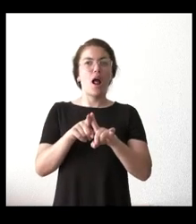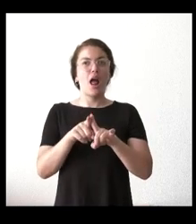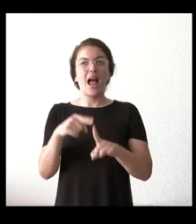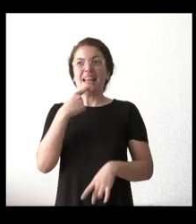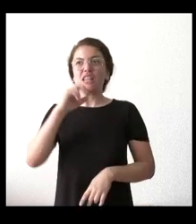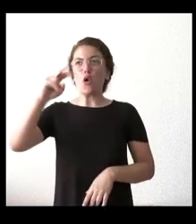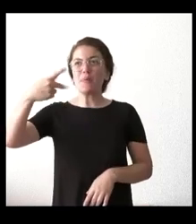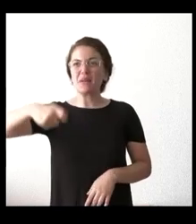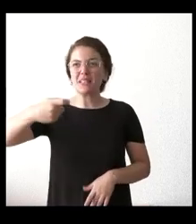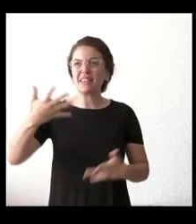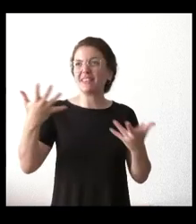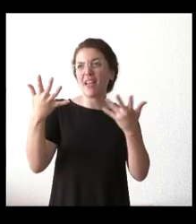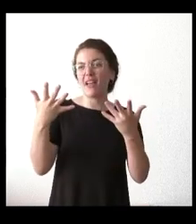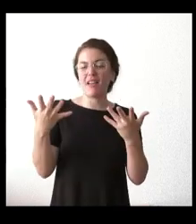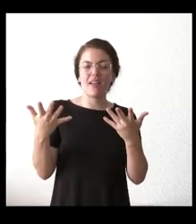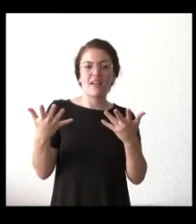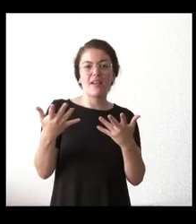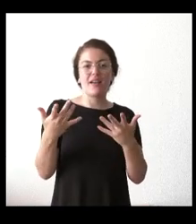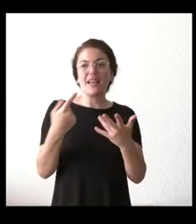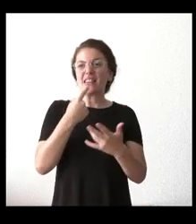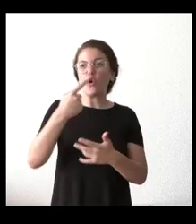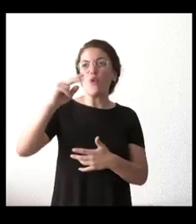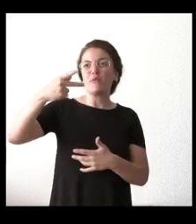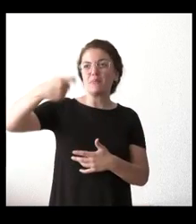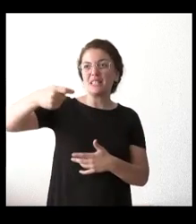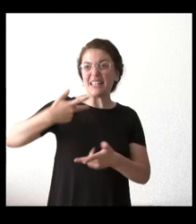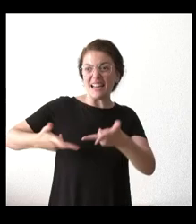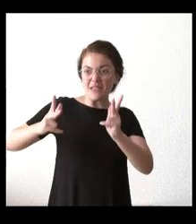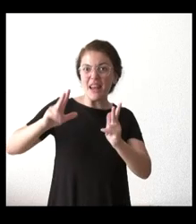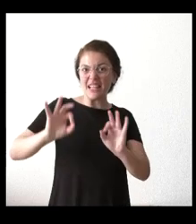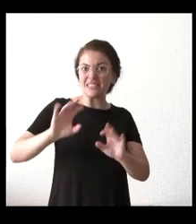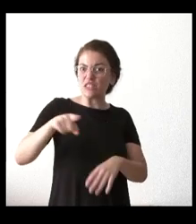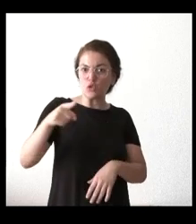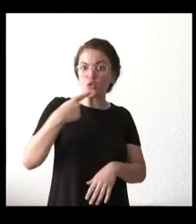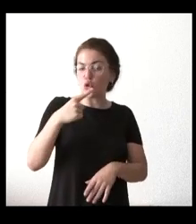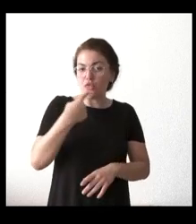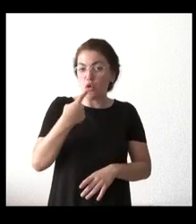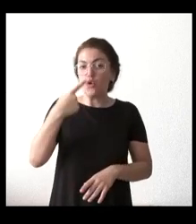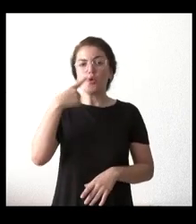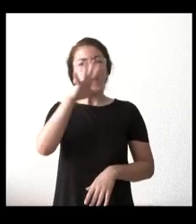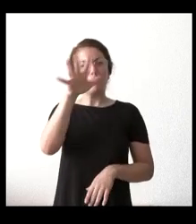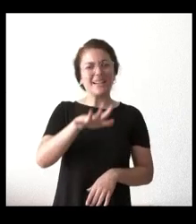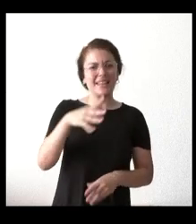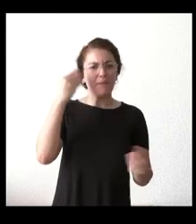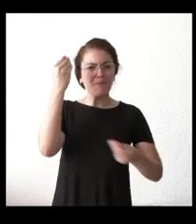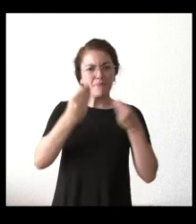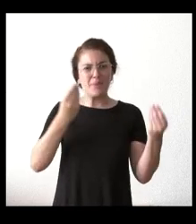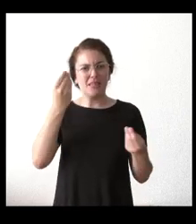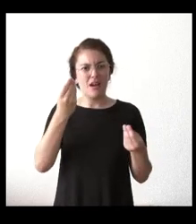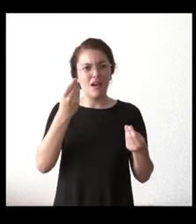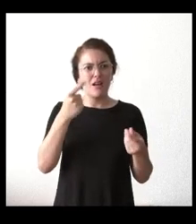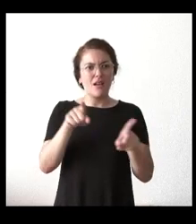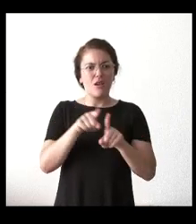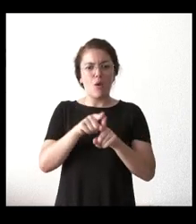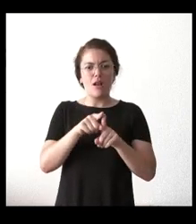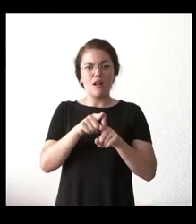vicepresidente tiene libertad para hacerlo o no, sino cómo entienden ustedes y si ustedes entienden que eso se traslada a